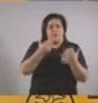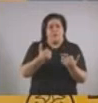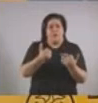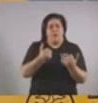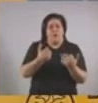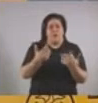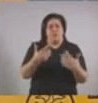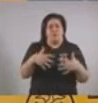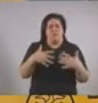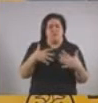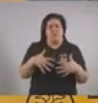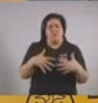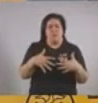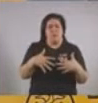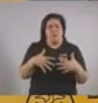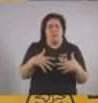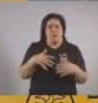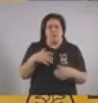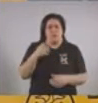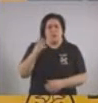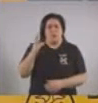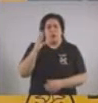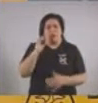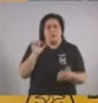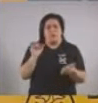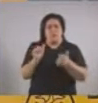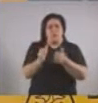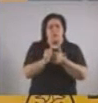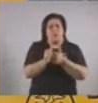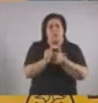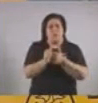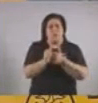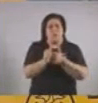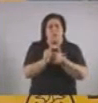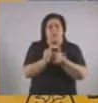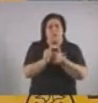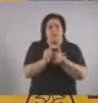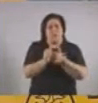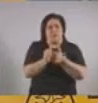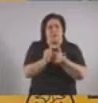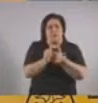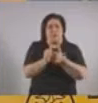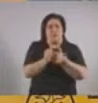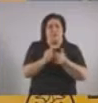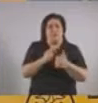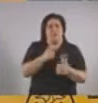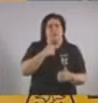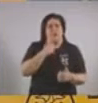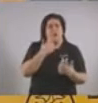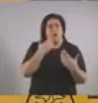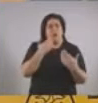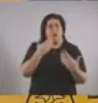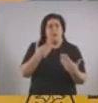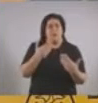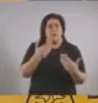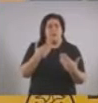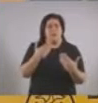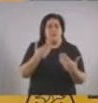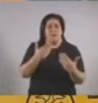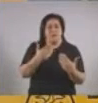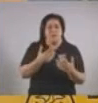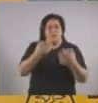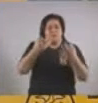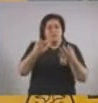con mucho compromiso para luchar todos juntos con este virus. Por eso quiero agradecer, agradecer de todo corazón